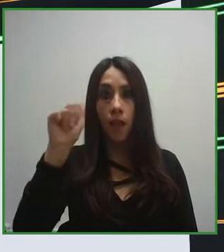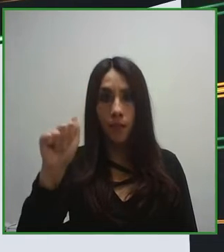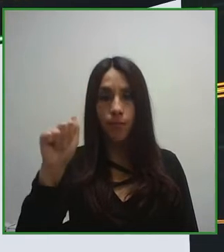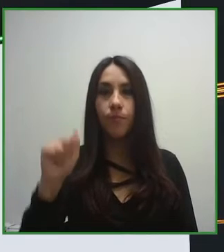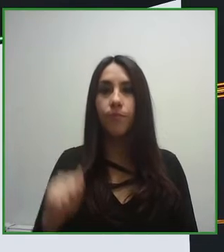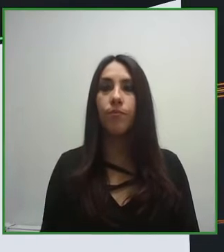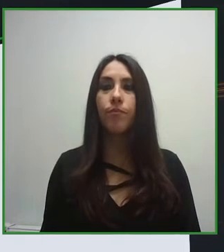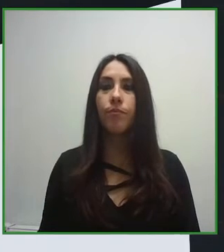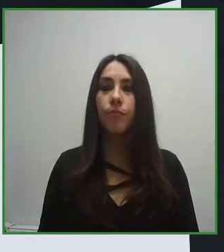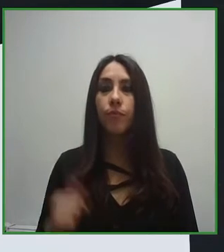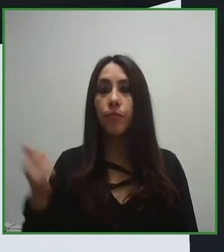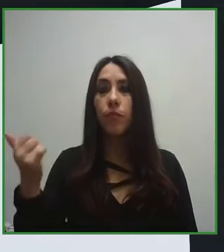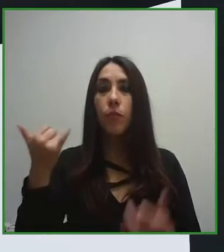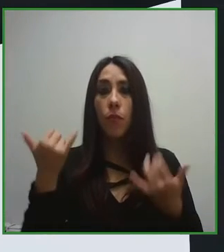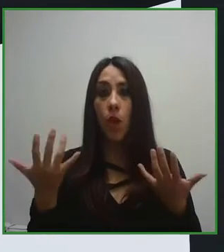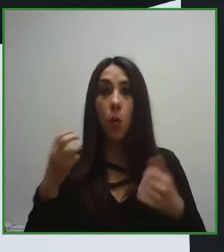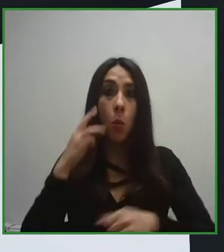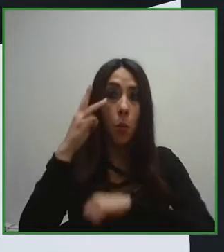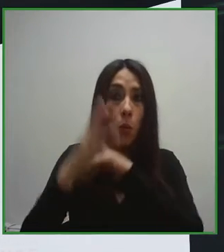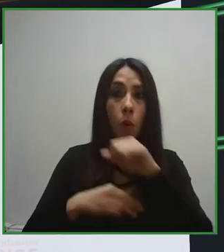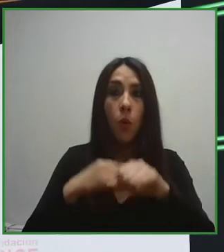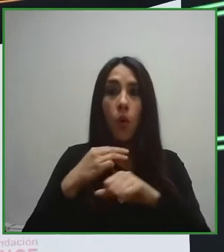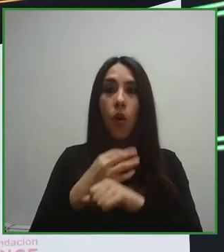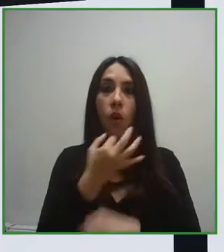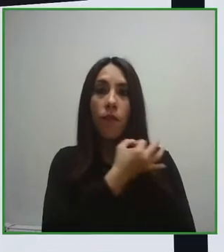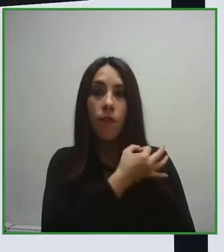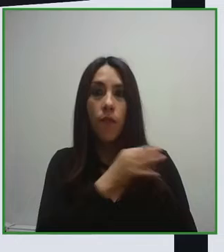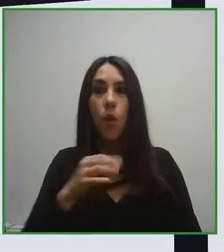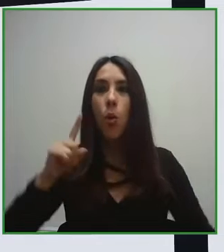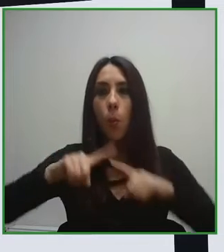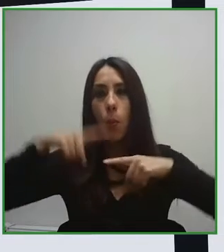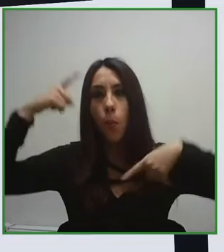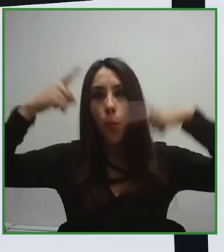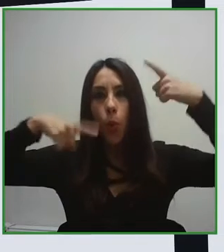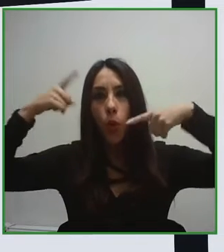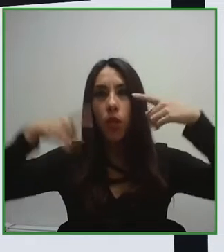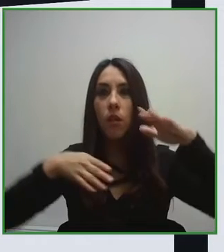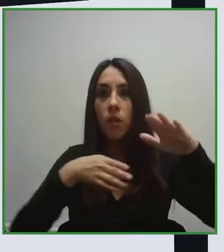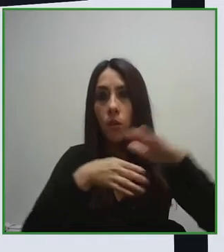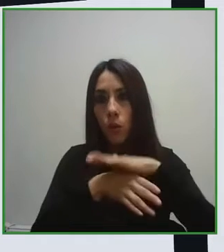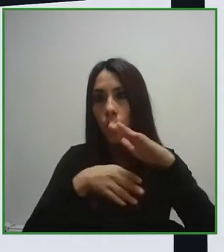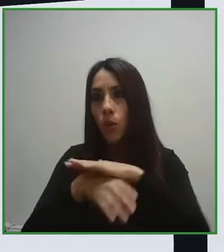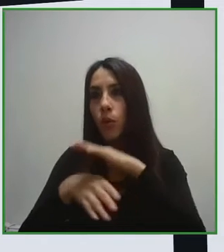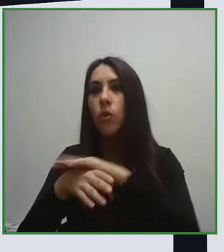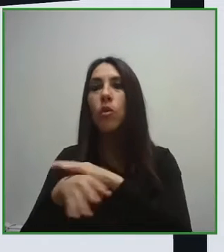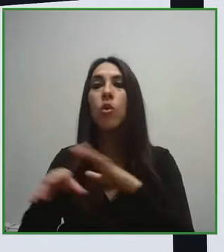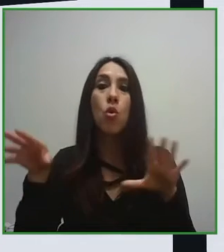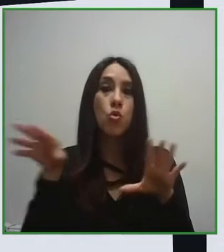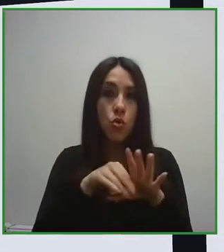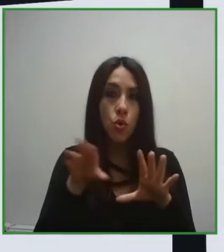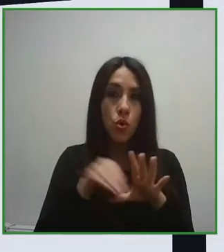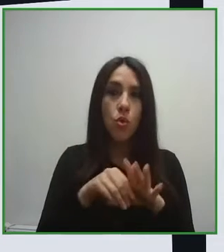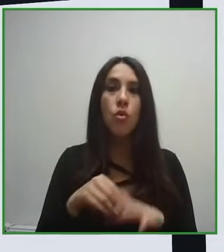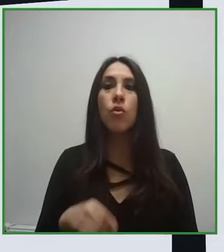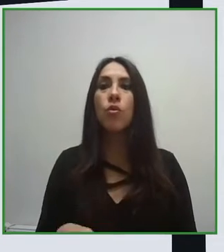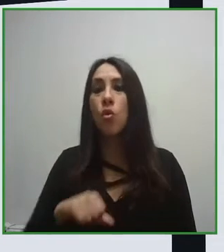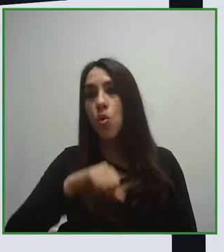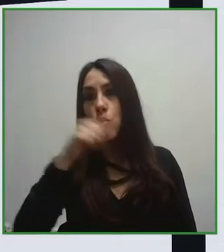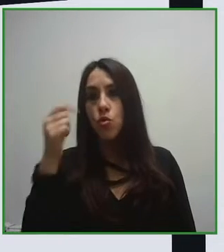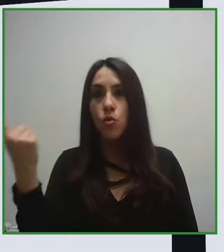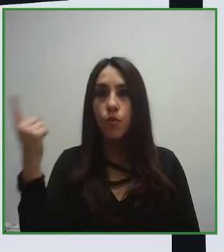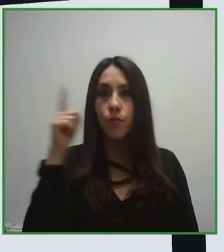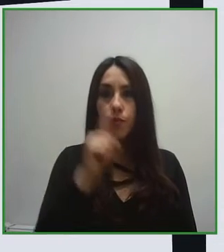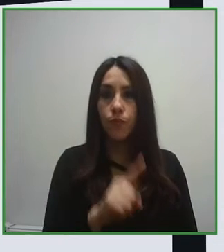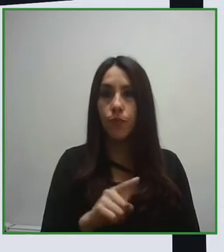de accesibilidad global e inclusión digital. Asimismo, contaremos con la participación de Michael Milligan del Mobile